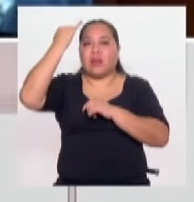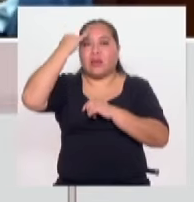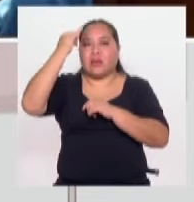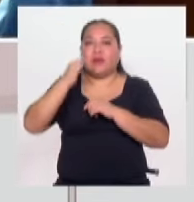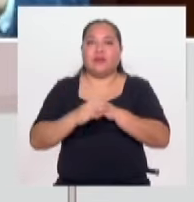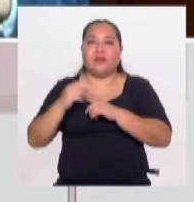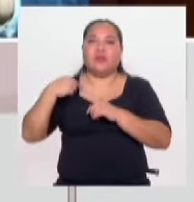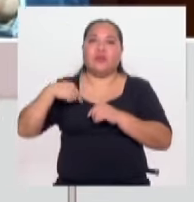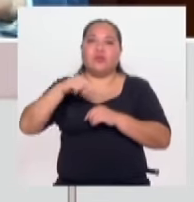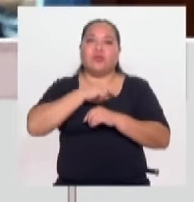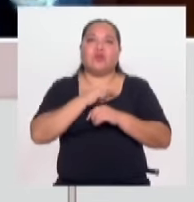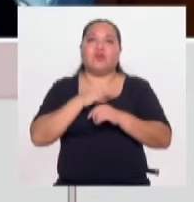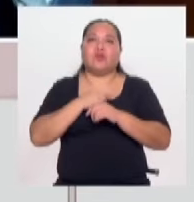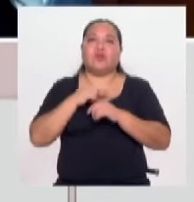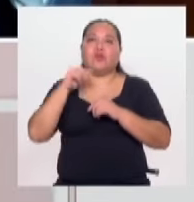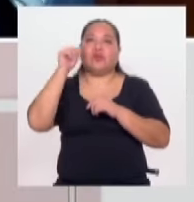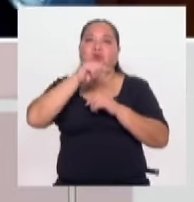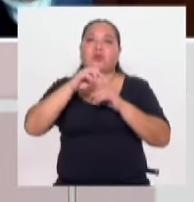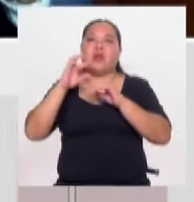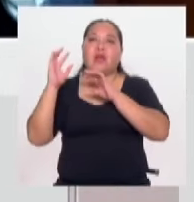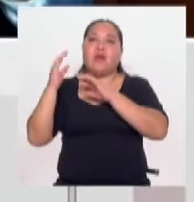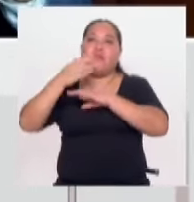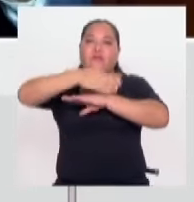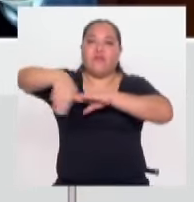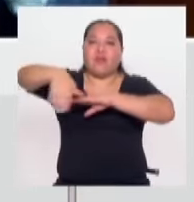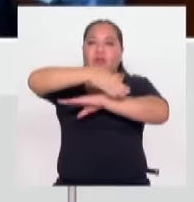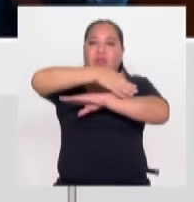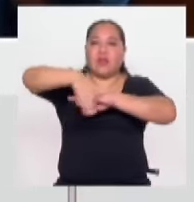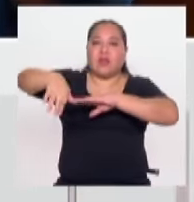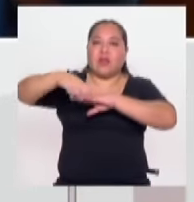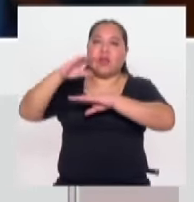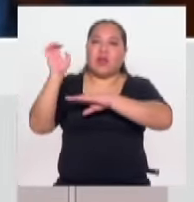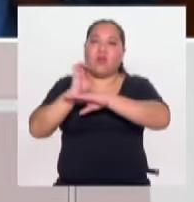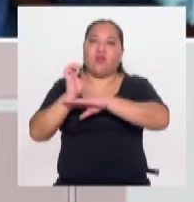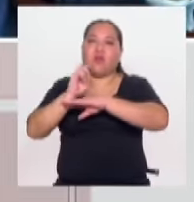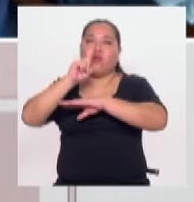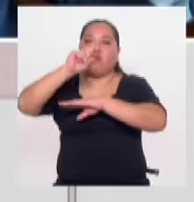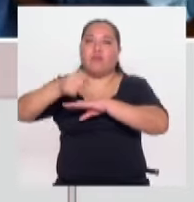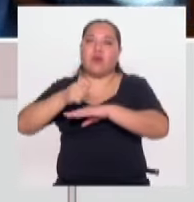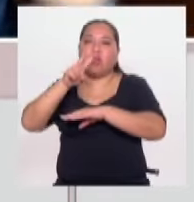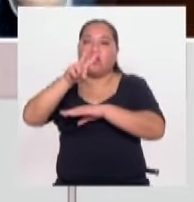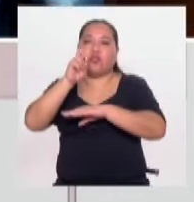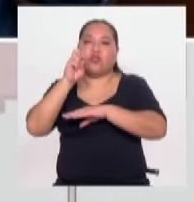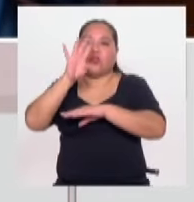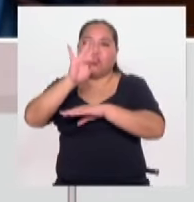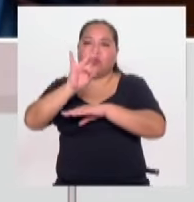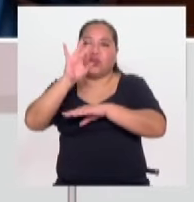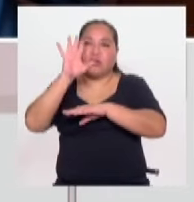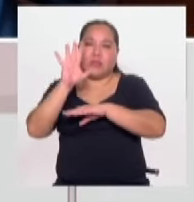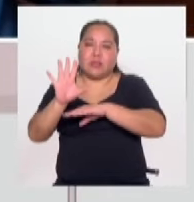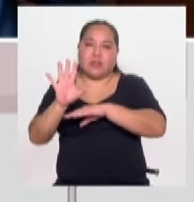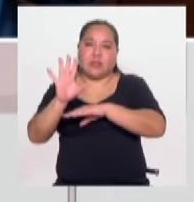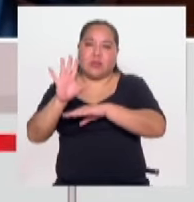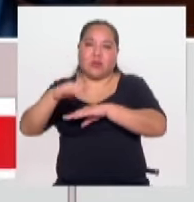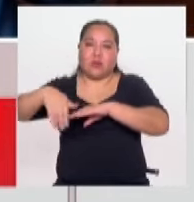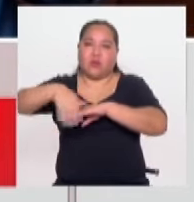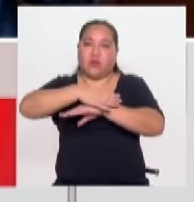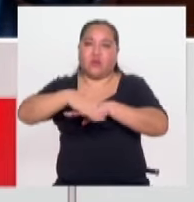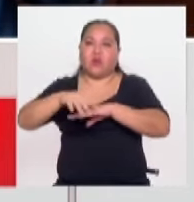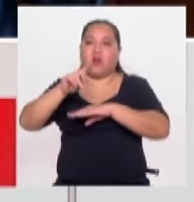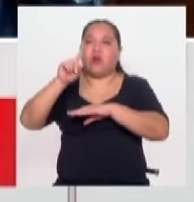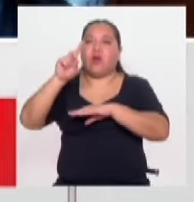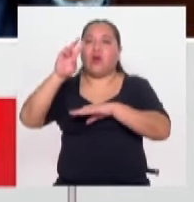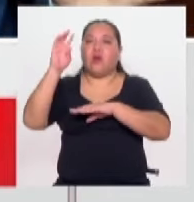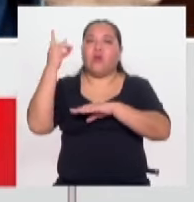nosotros tenemos una frontera con Ecuador de 1.285 kilómetros de frontera, con Bolivia de